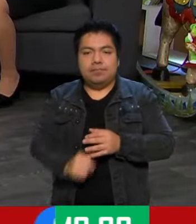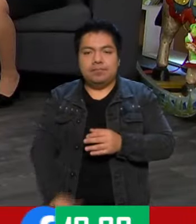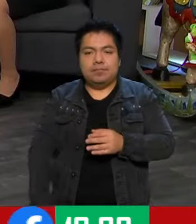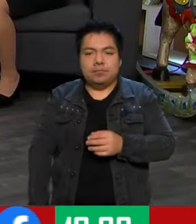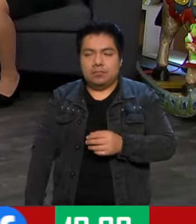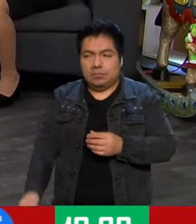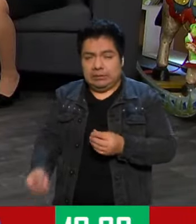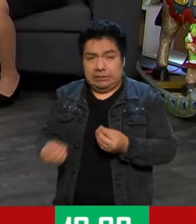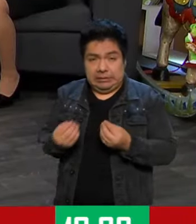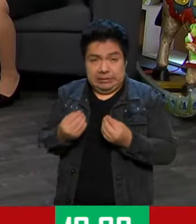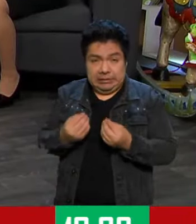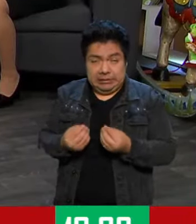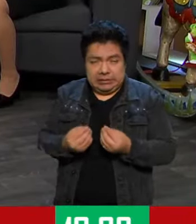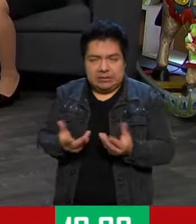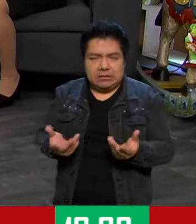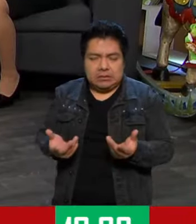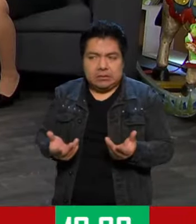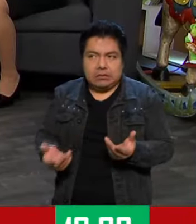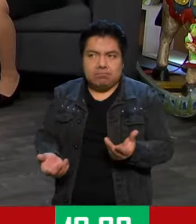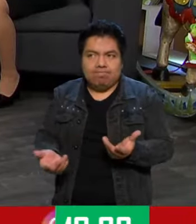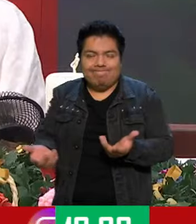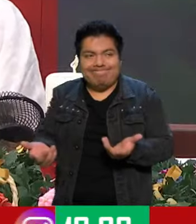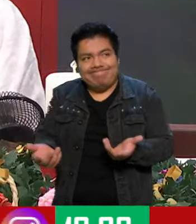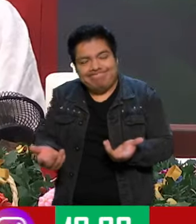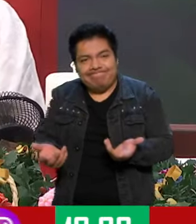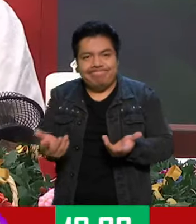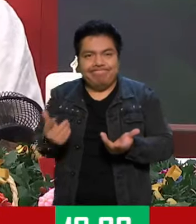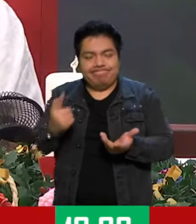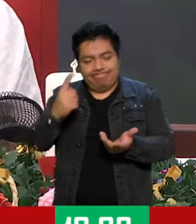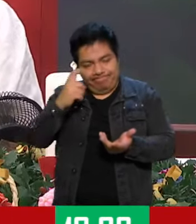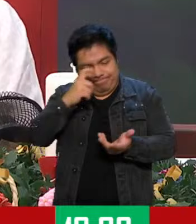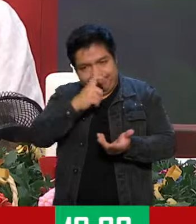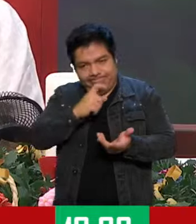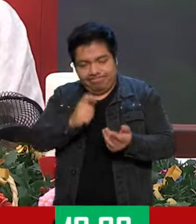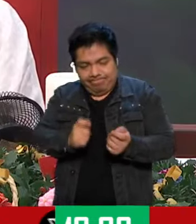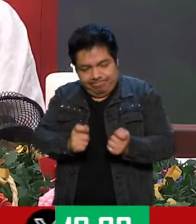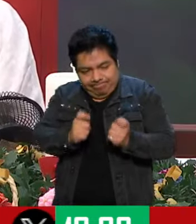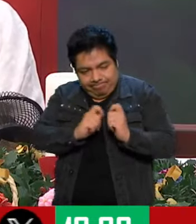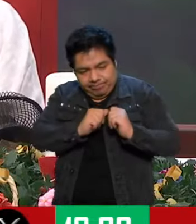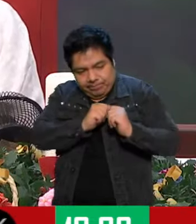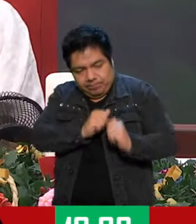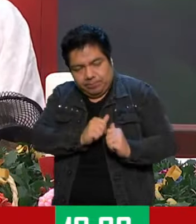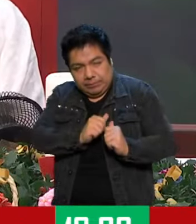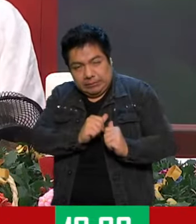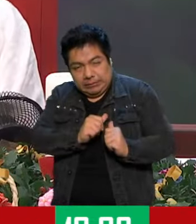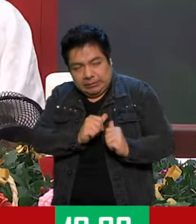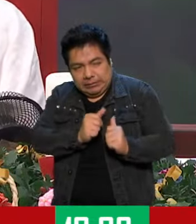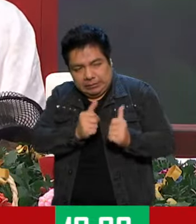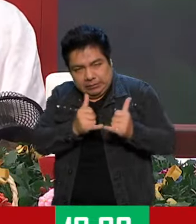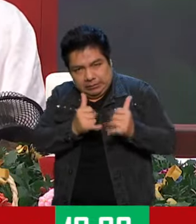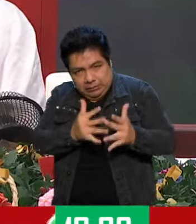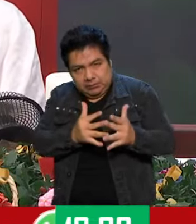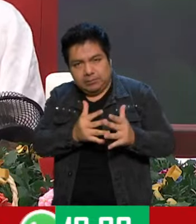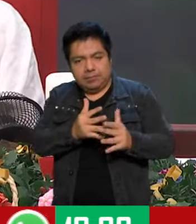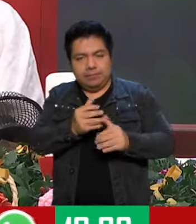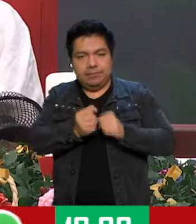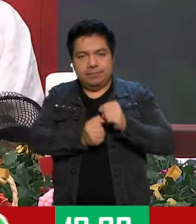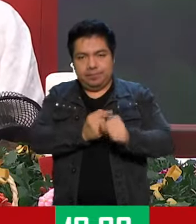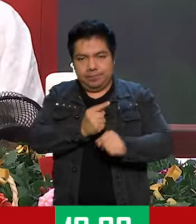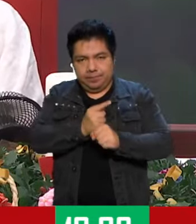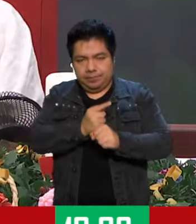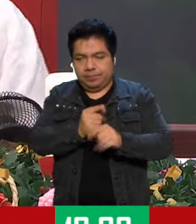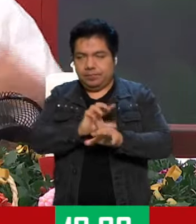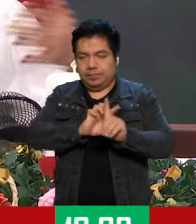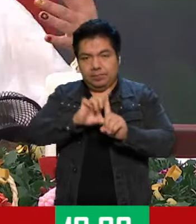es muy, muy delicado el cargo que tienen ustedes en la marina. De la seguridad de la